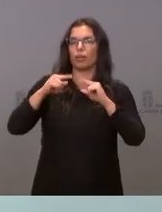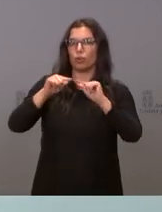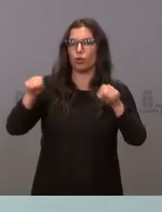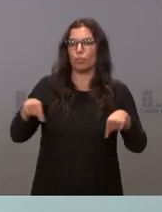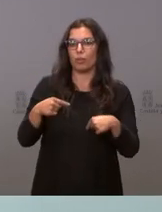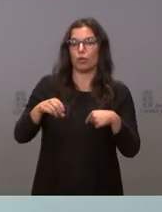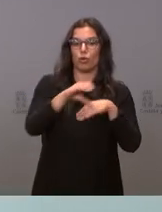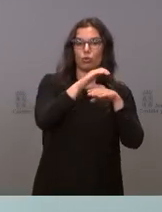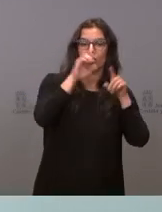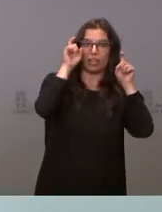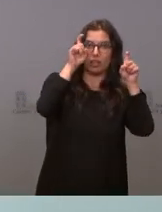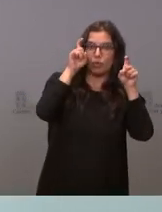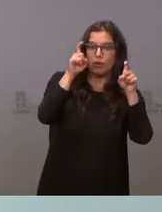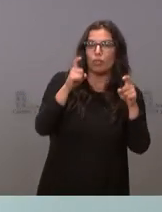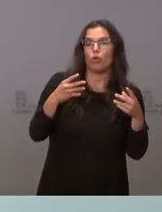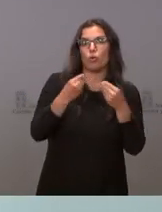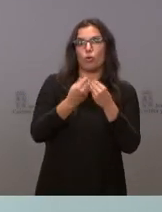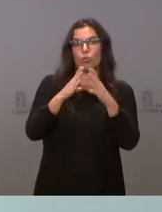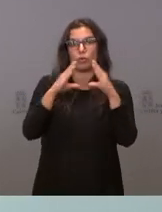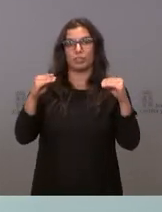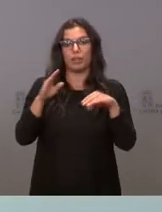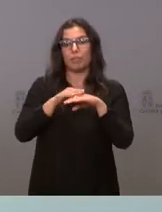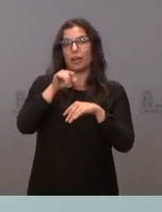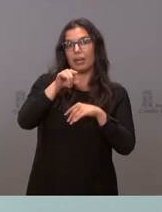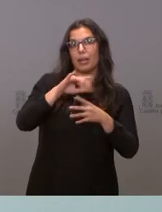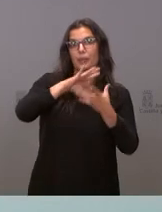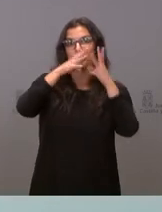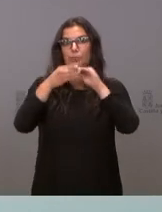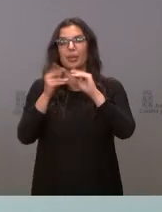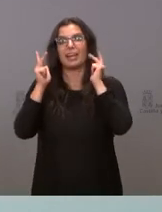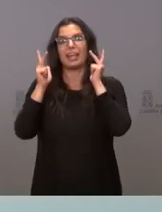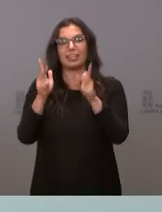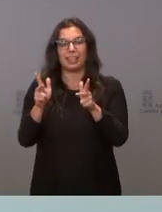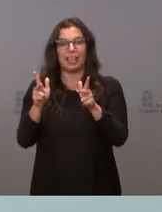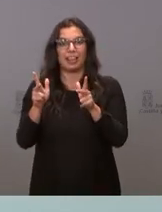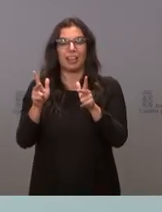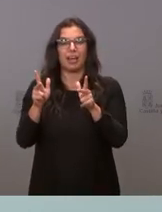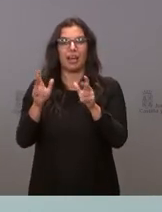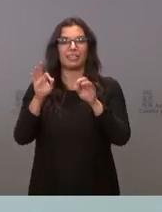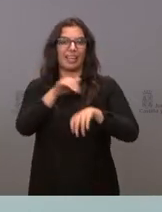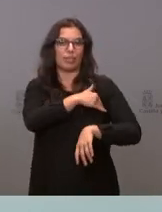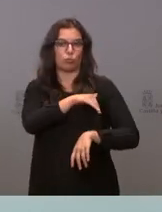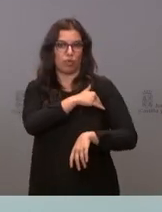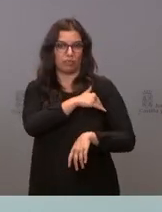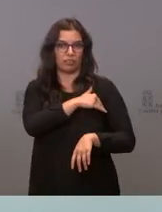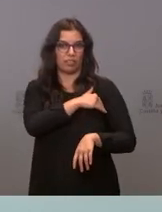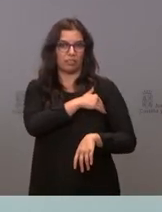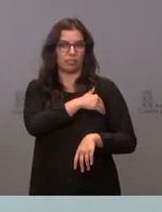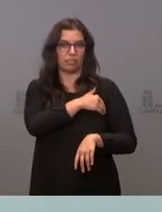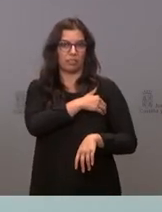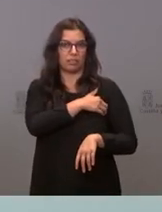la consejería de educación con la universidad para que eso se convirtiera en una residencia de estudiantes que